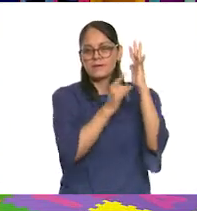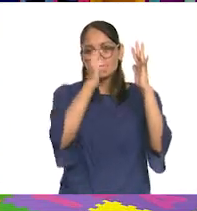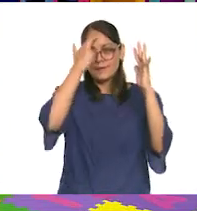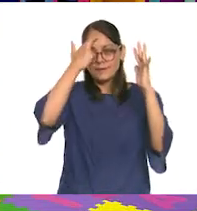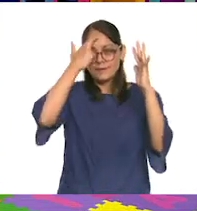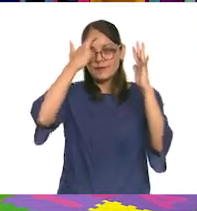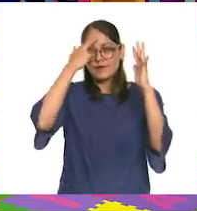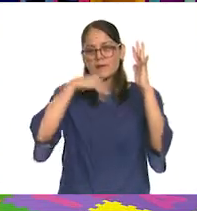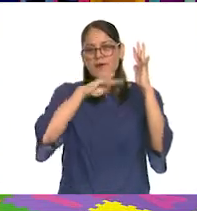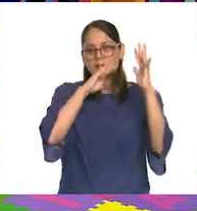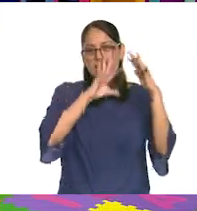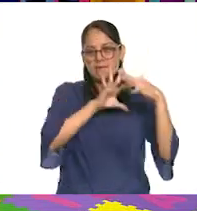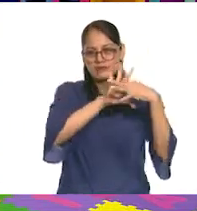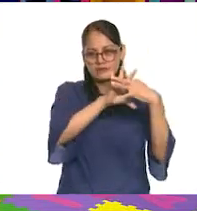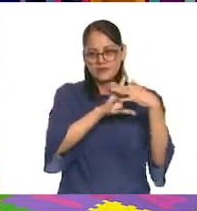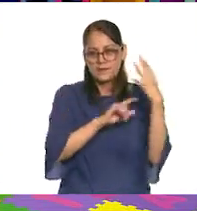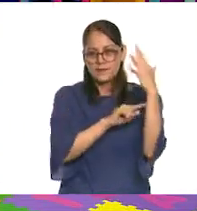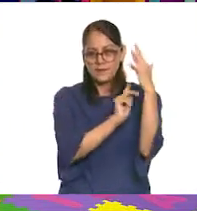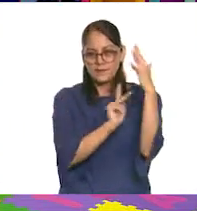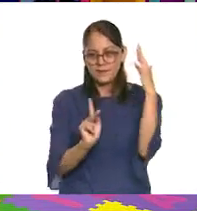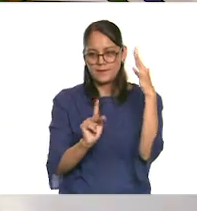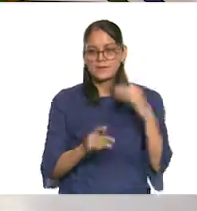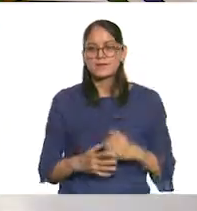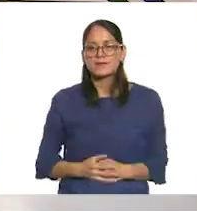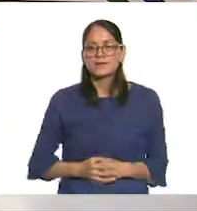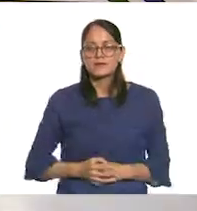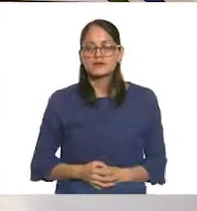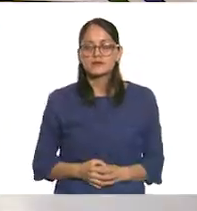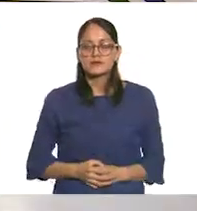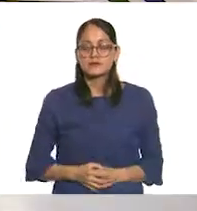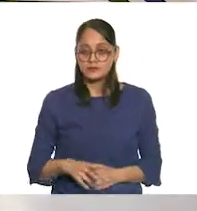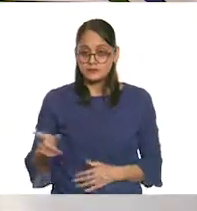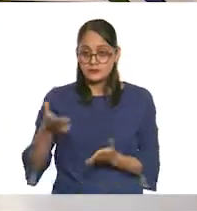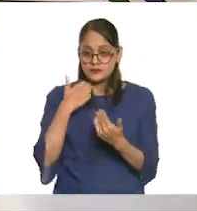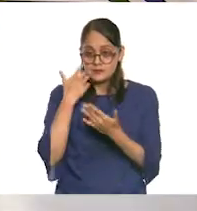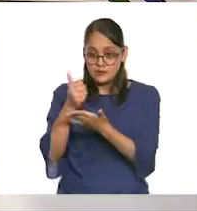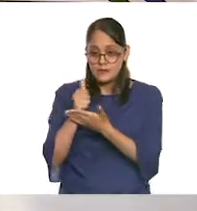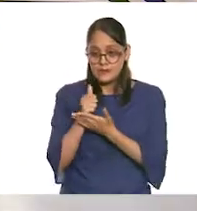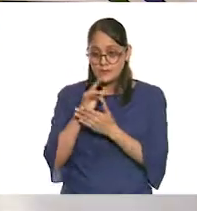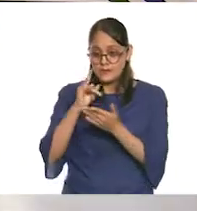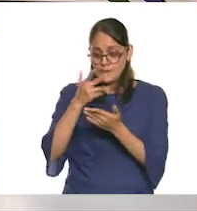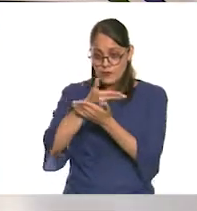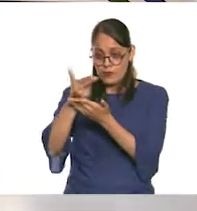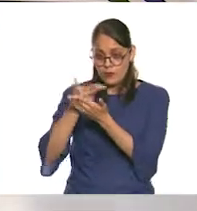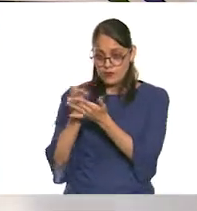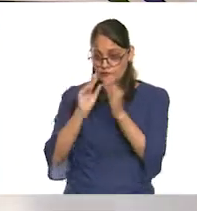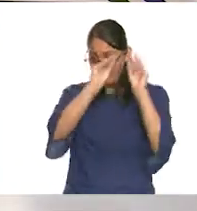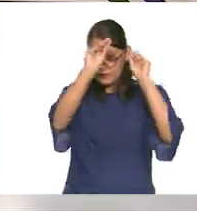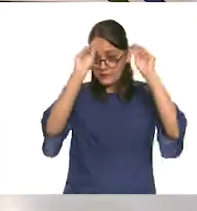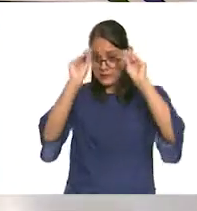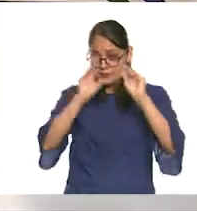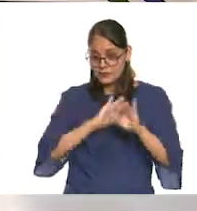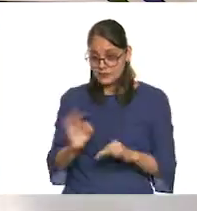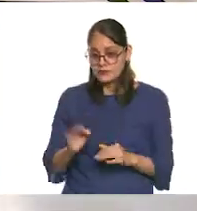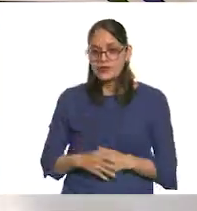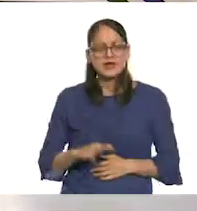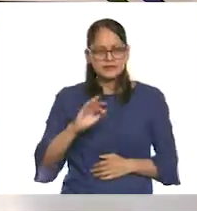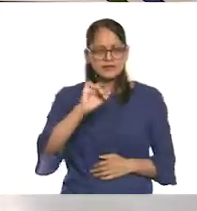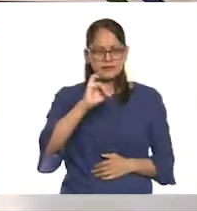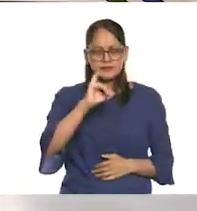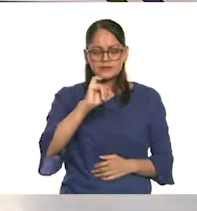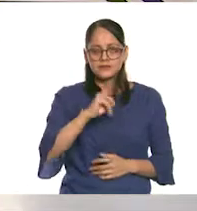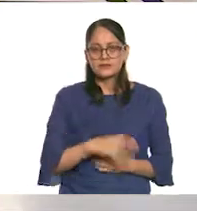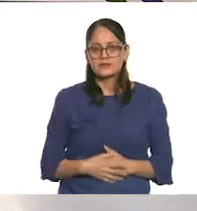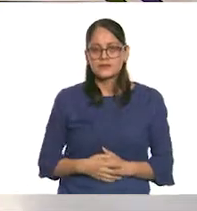a las raíces del árbol. Si quieres, me vas ayudando tú con los dibujos, Erick, y los vamos colocando. Sí, sí, sí.